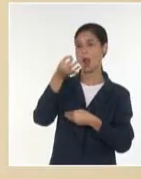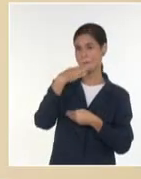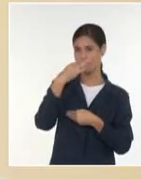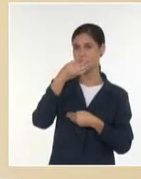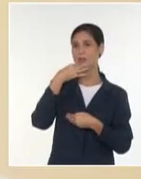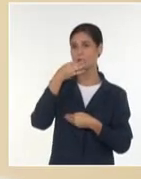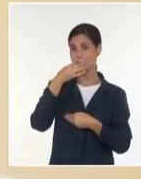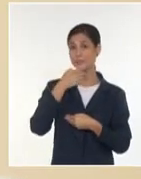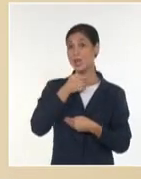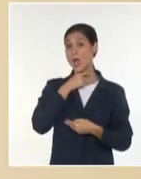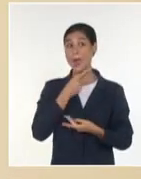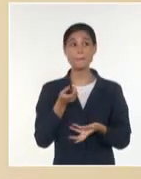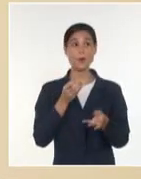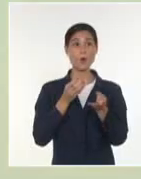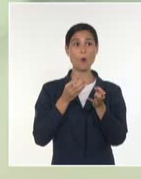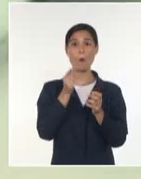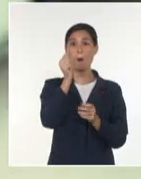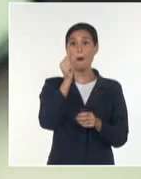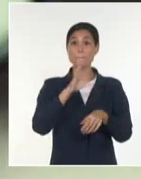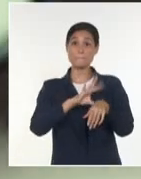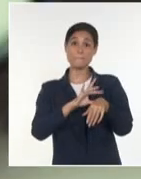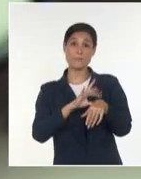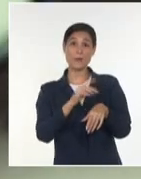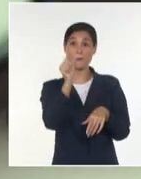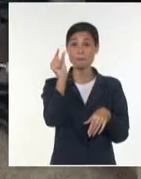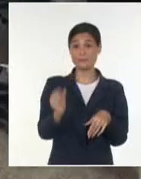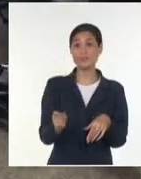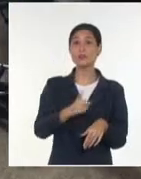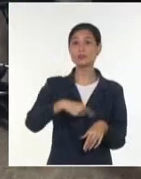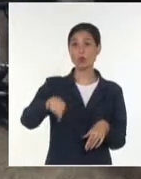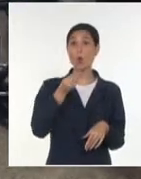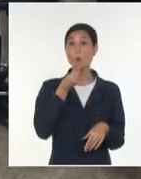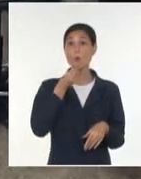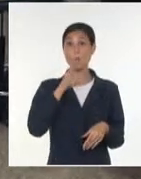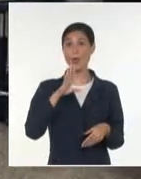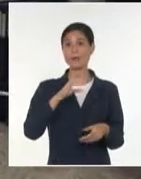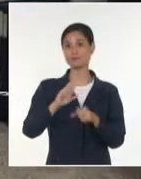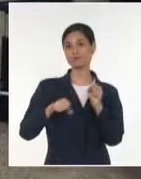cuidadores tendrán por primera vez en el país un fármaco para tratar la enfermedad.